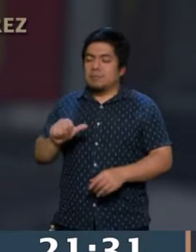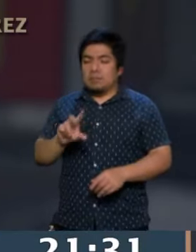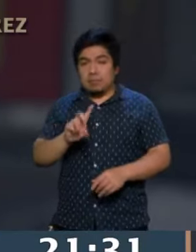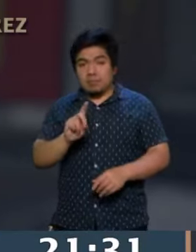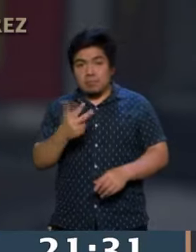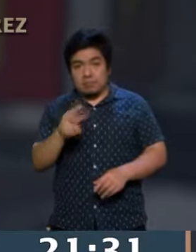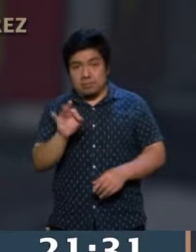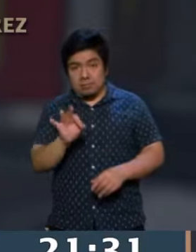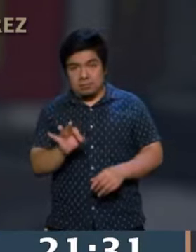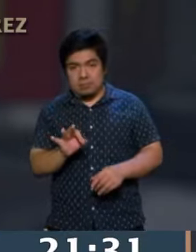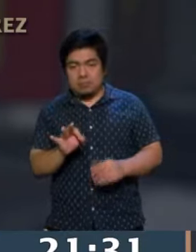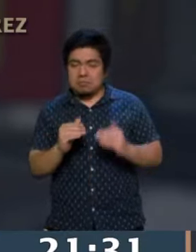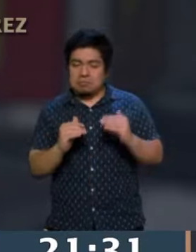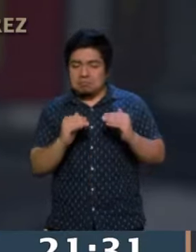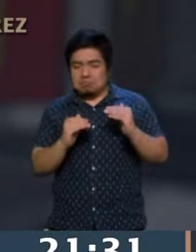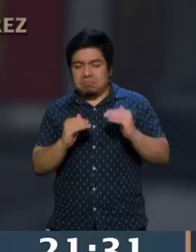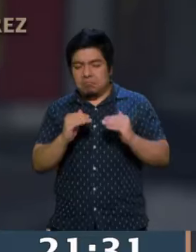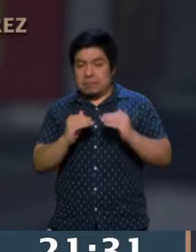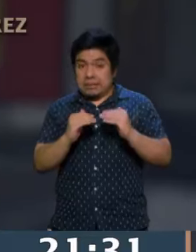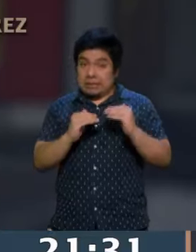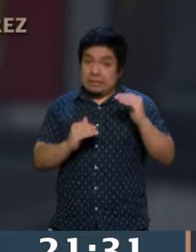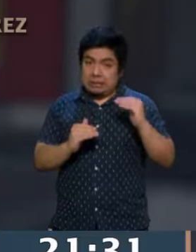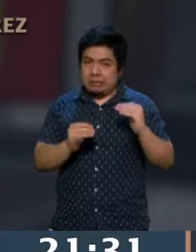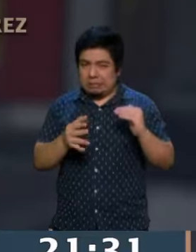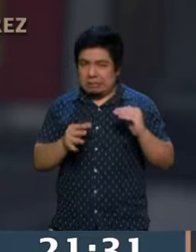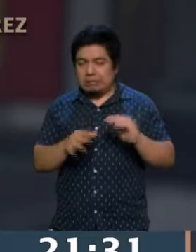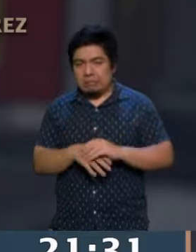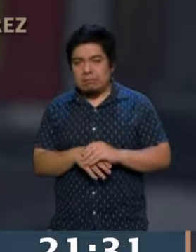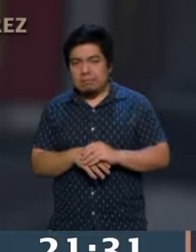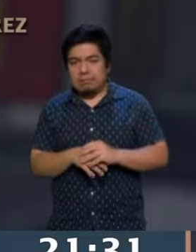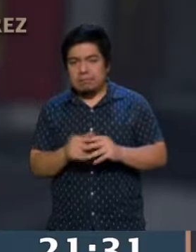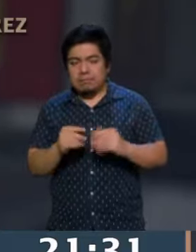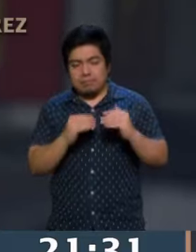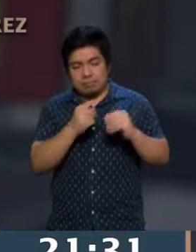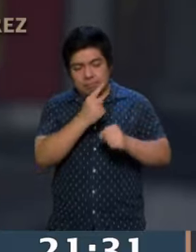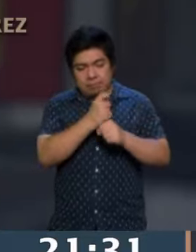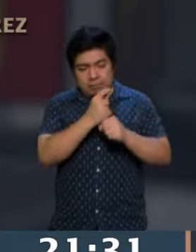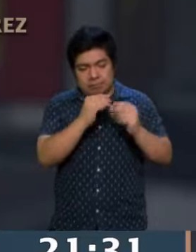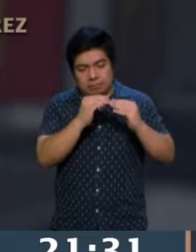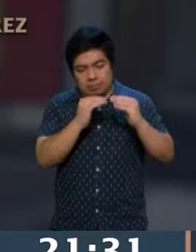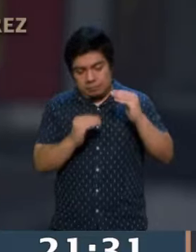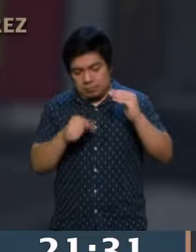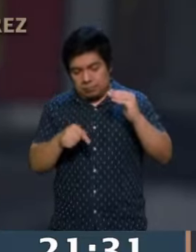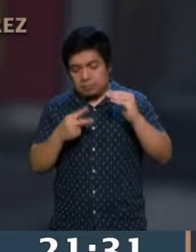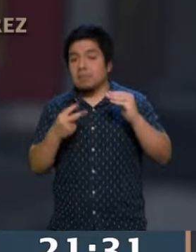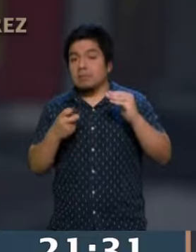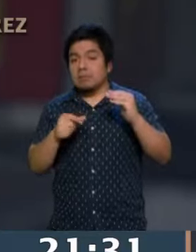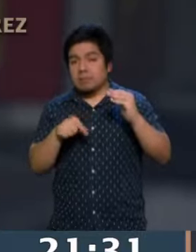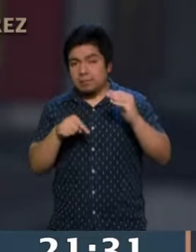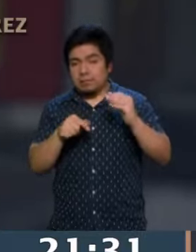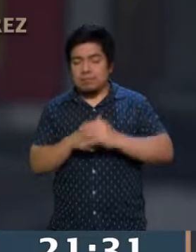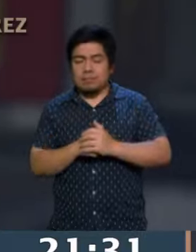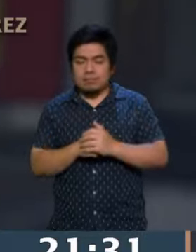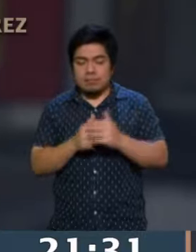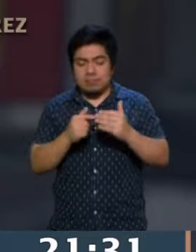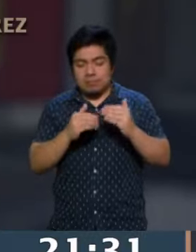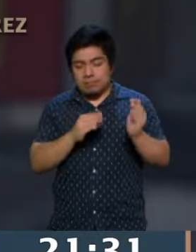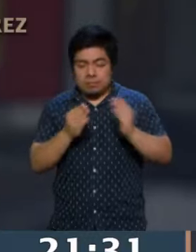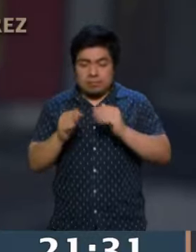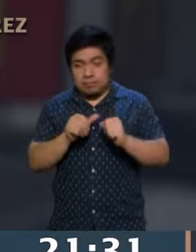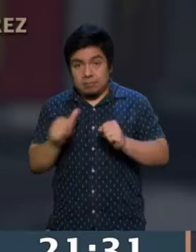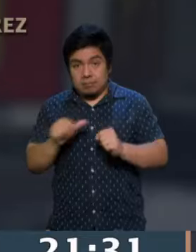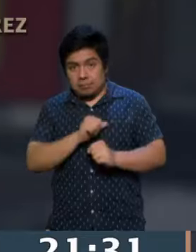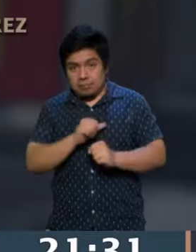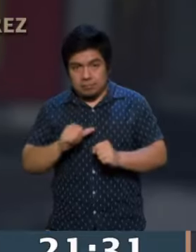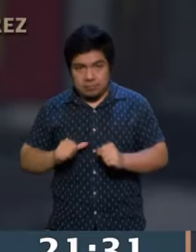38%. Ahí también tenemos como bastante distancia entre lo que es el primer lugar y el segundo lugar. Otra alcaldía que